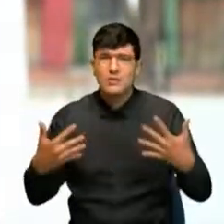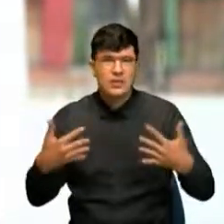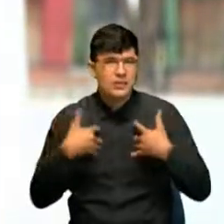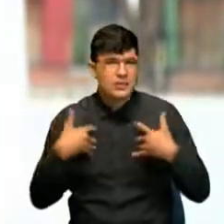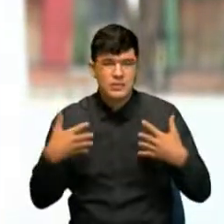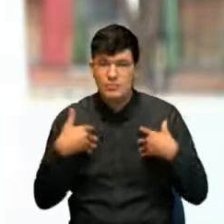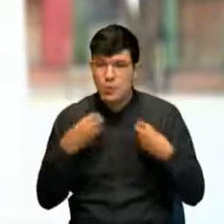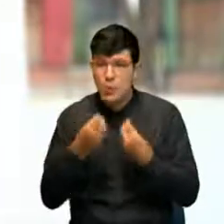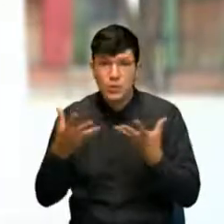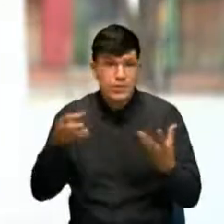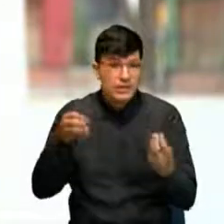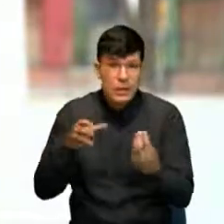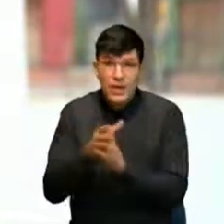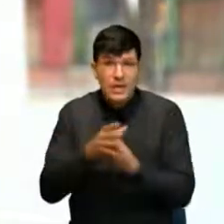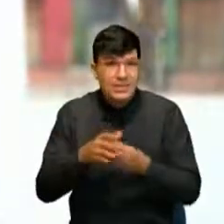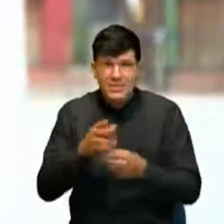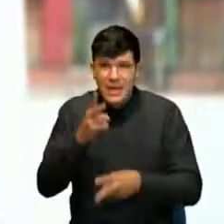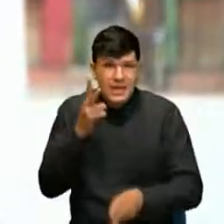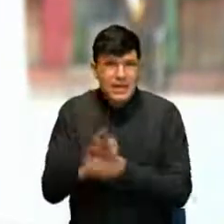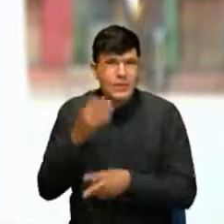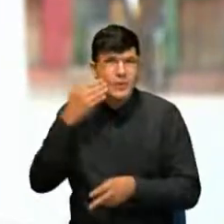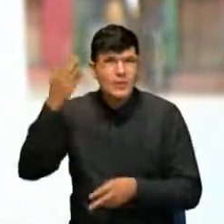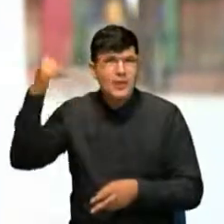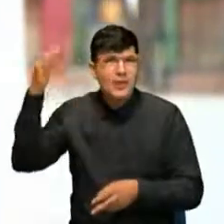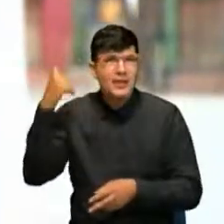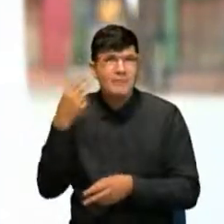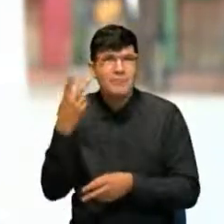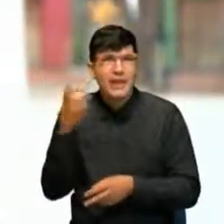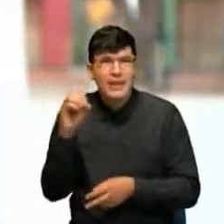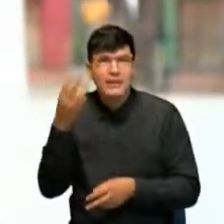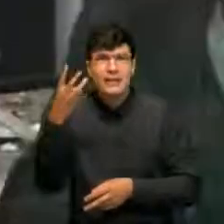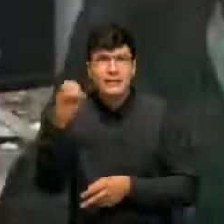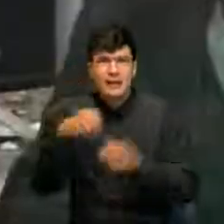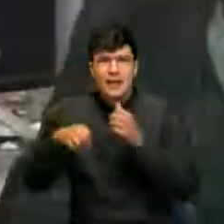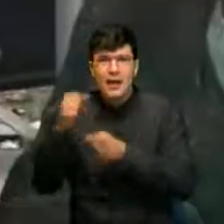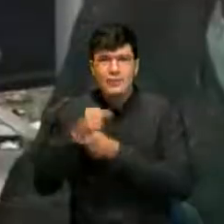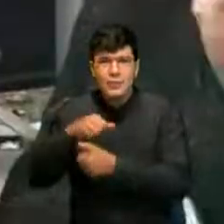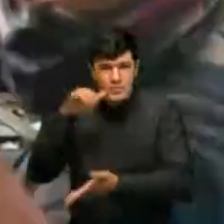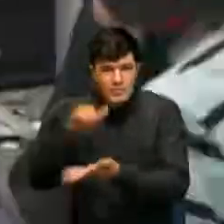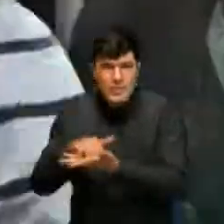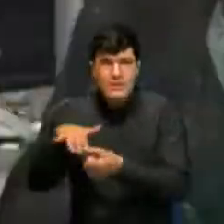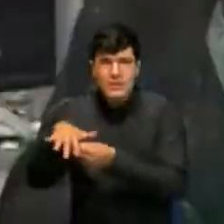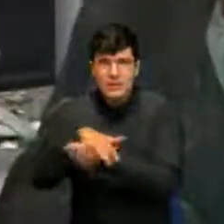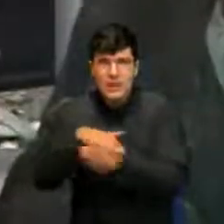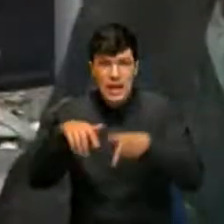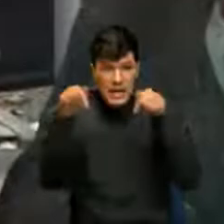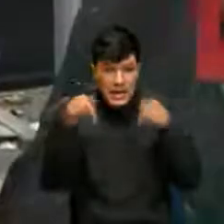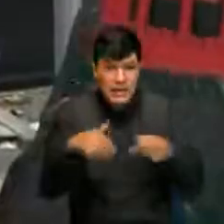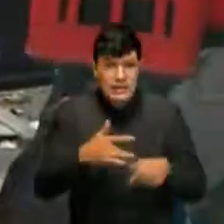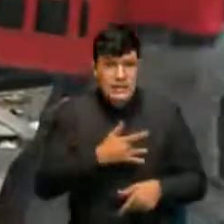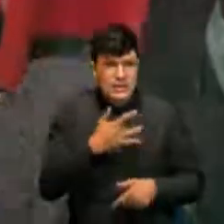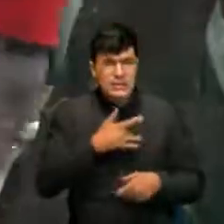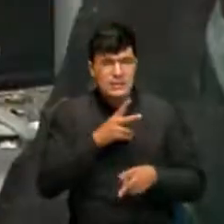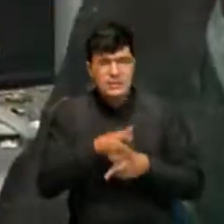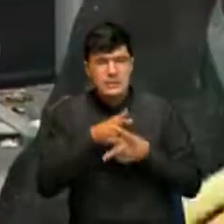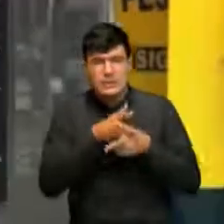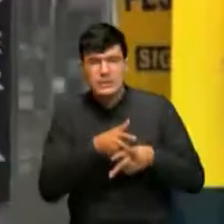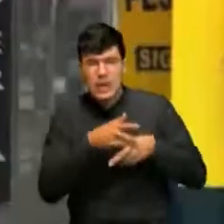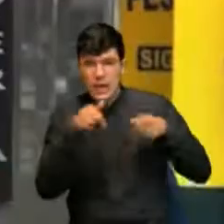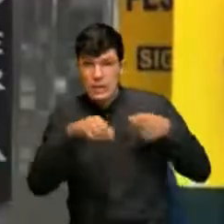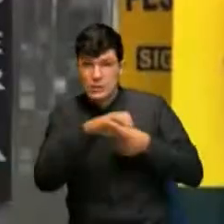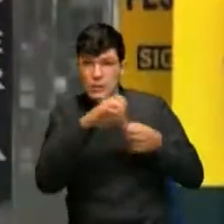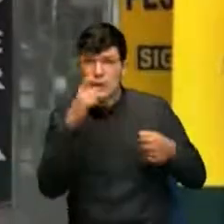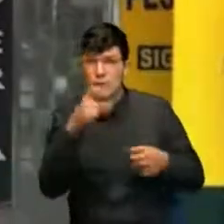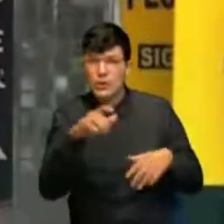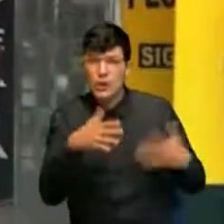inseguridad igual a la que se vivía hace unos 20 o 30 años. La situación de seguridad en Cúcuta está atravesando